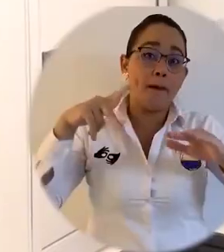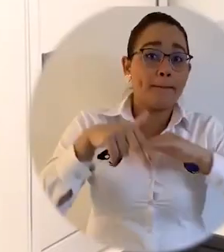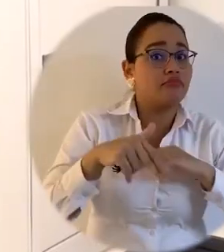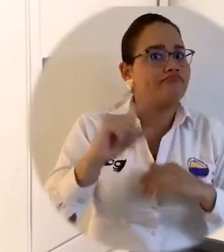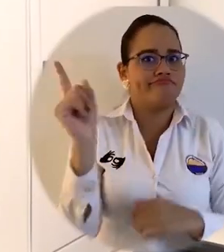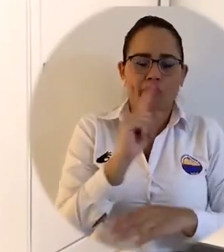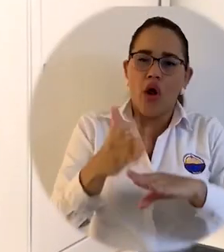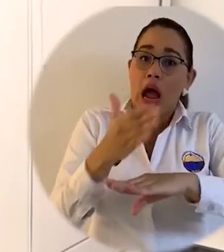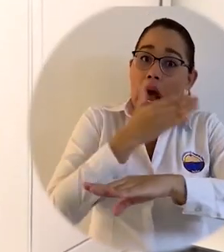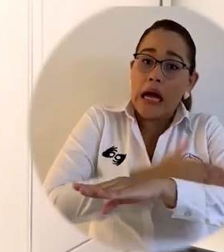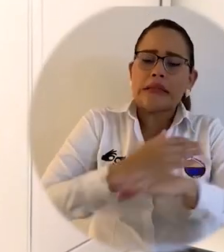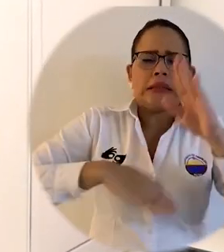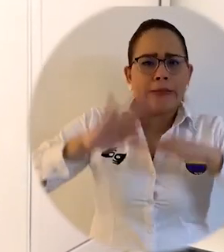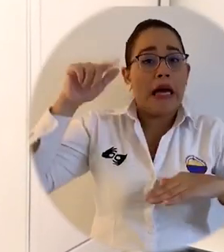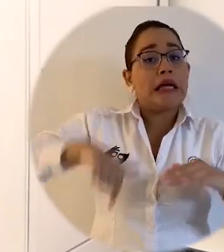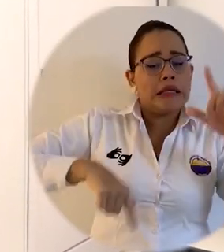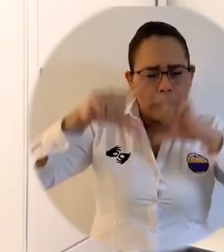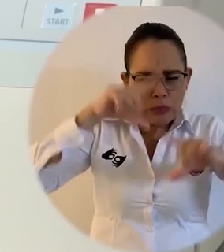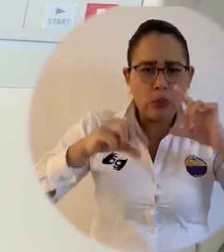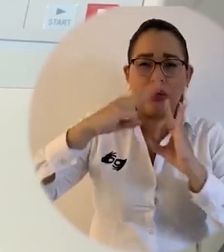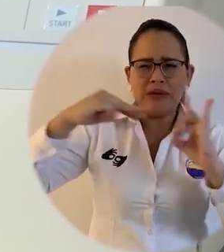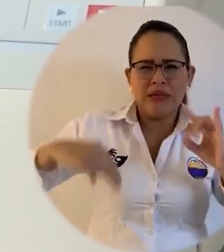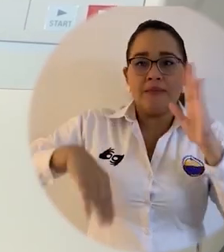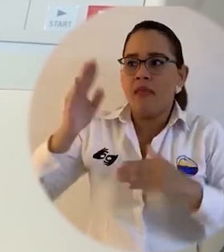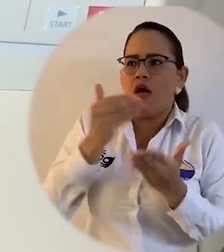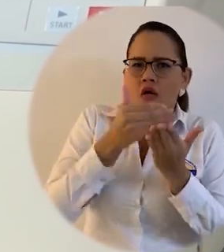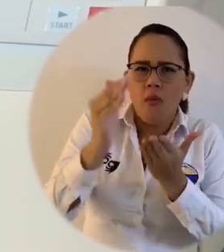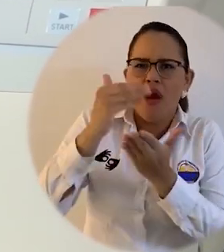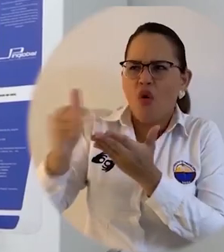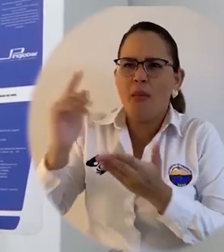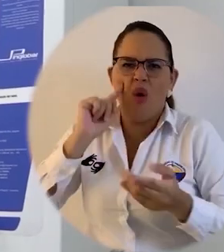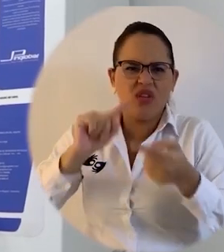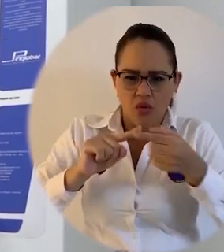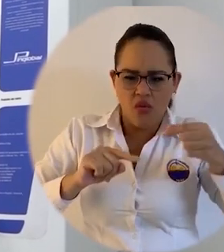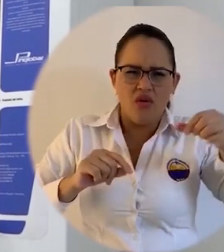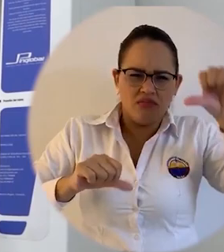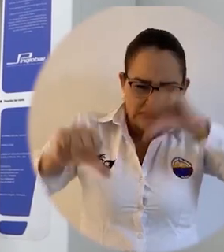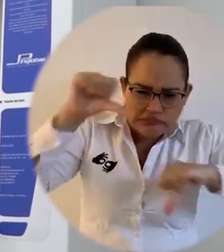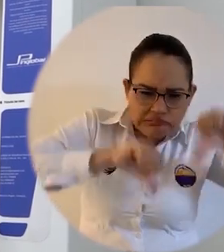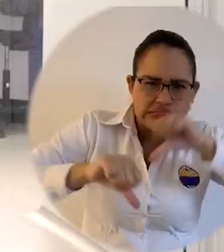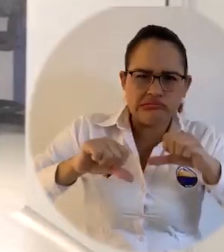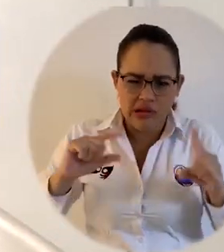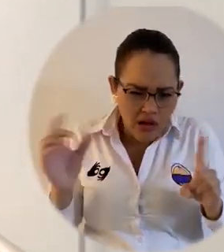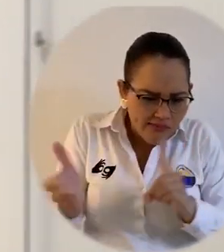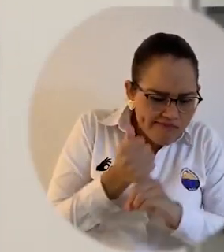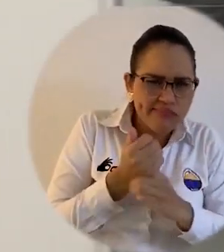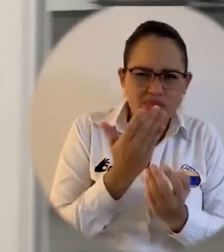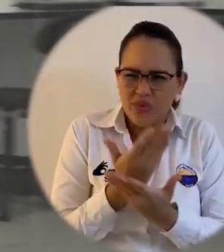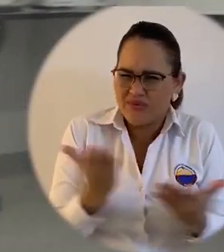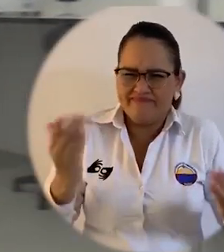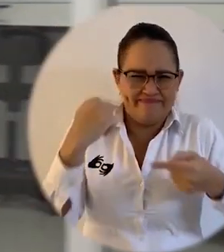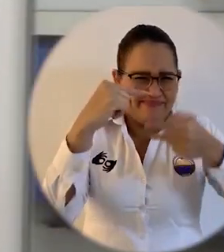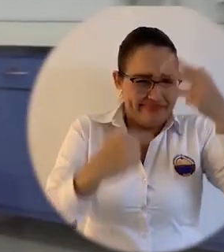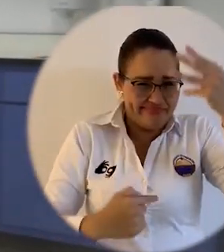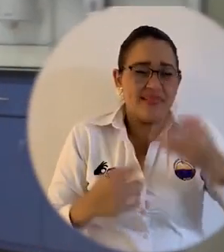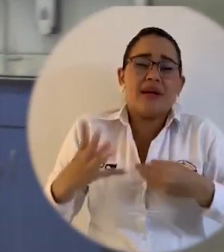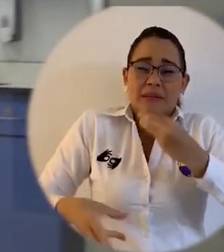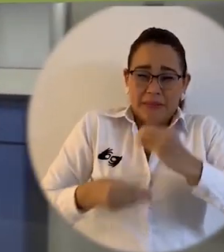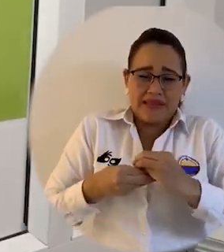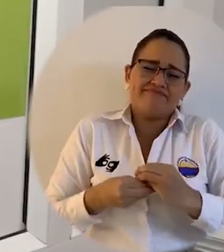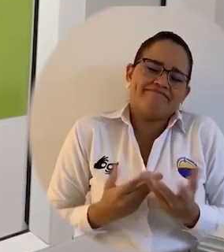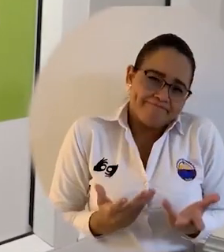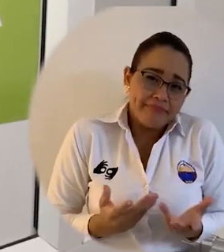puesto que se ha hecho una inversión inicial con recursos propios para adquirir reactivos, material de bioseguridad y kits de extracción de